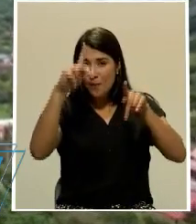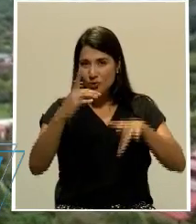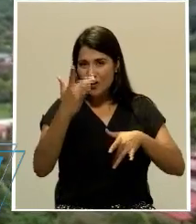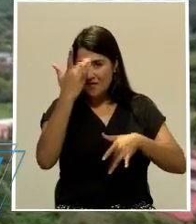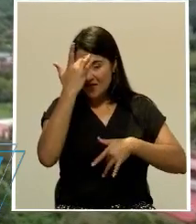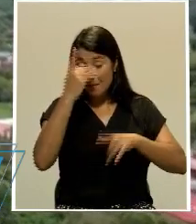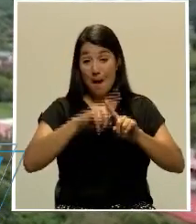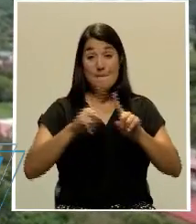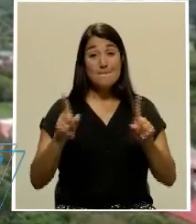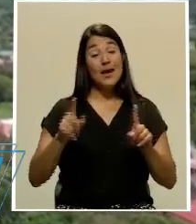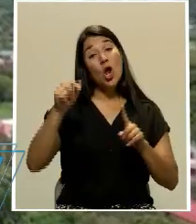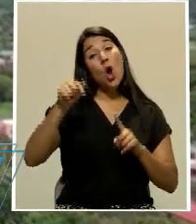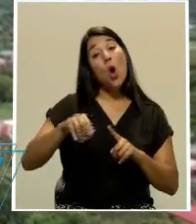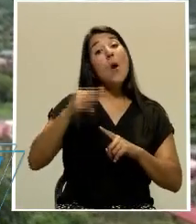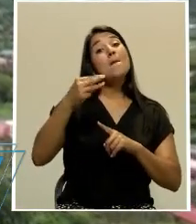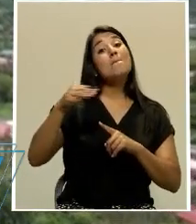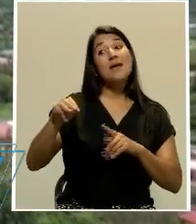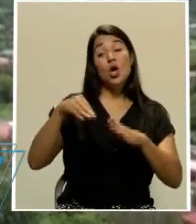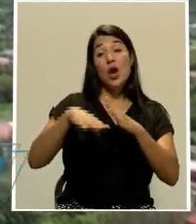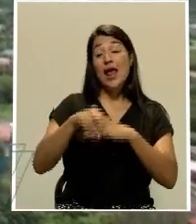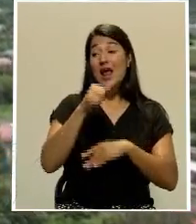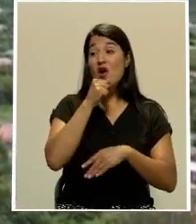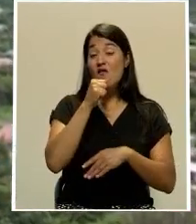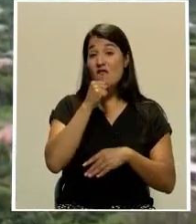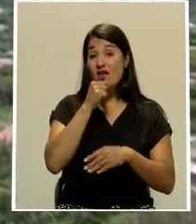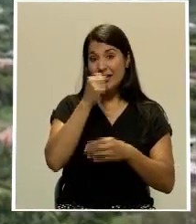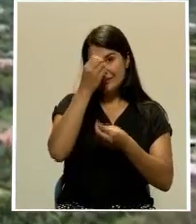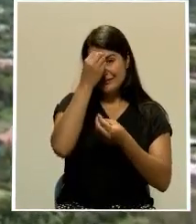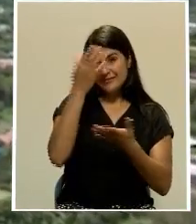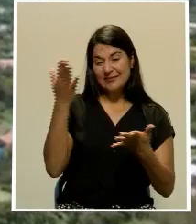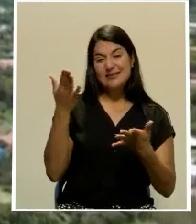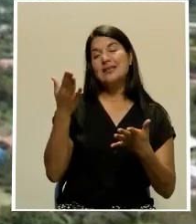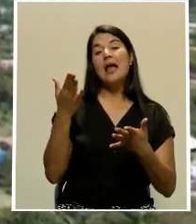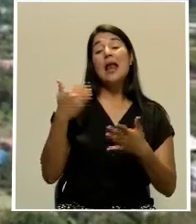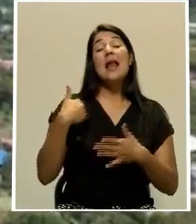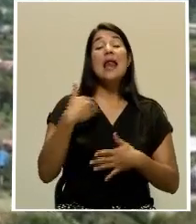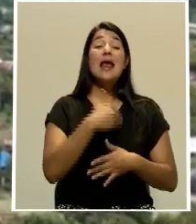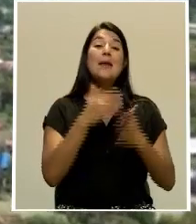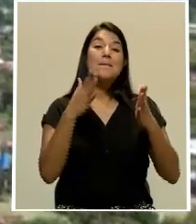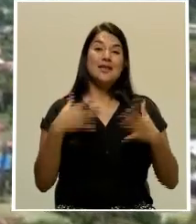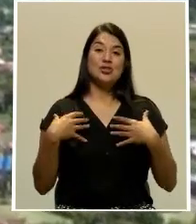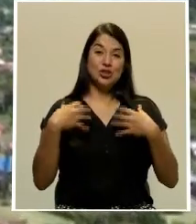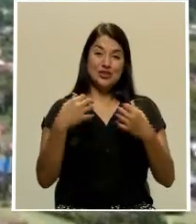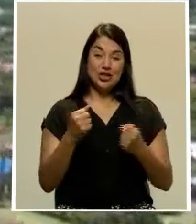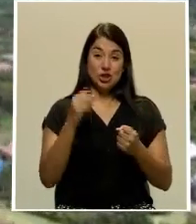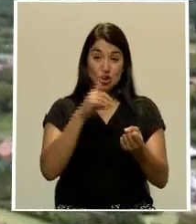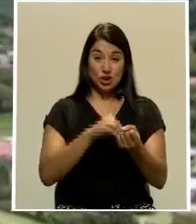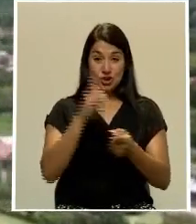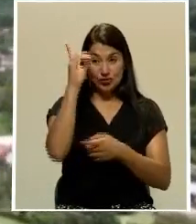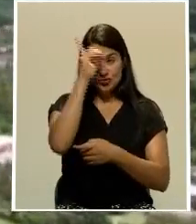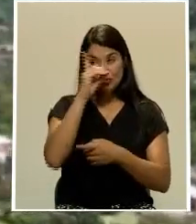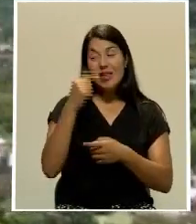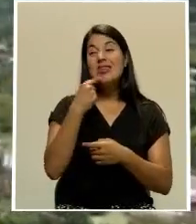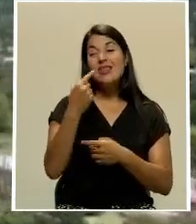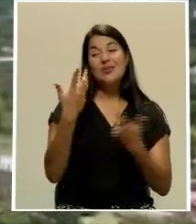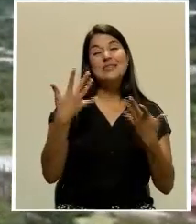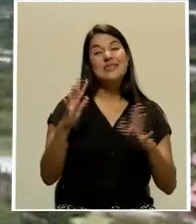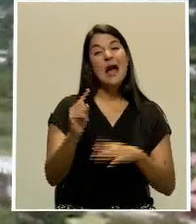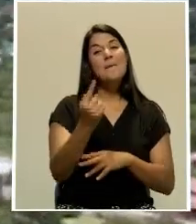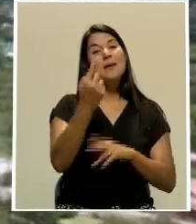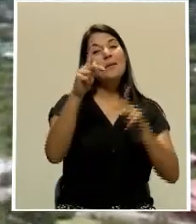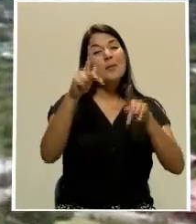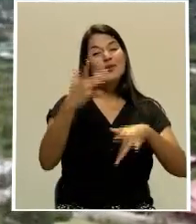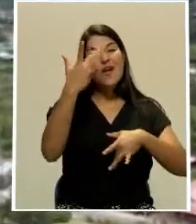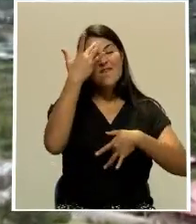No obstante, este miércoles en conferencia de prensa, el ministro de Salud, Daniel Salas, confirmó el primer caso. Aún así, el